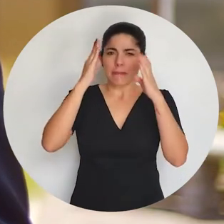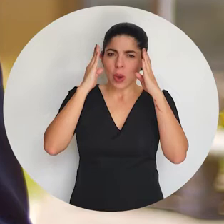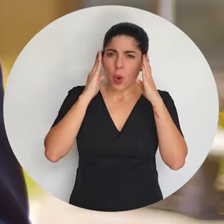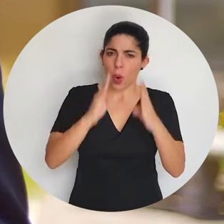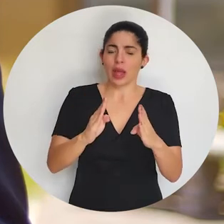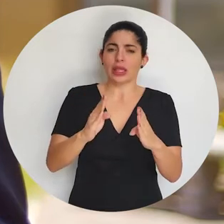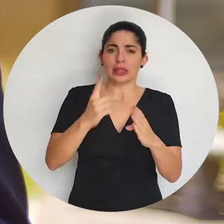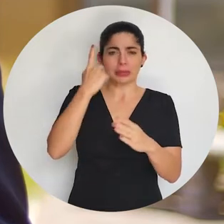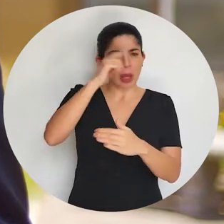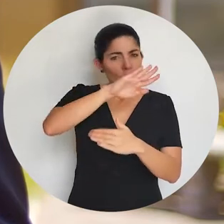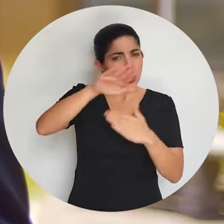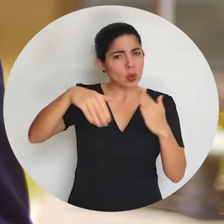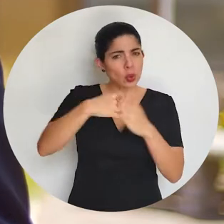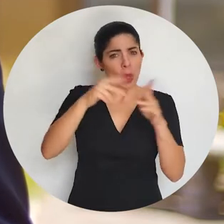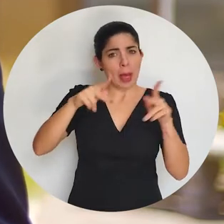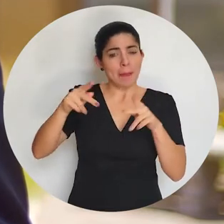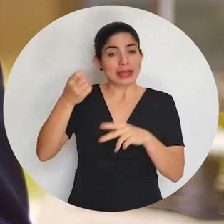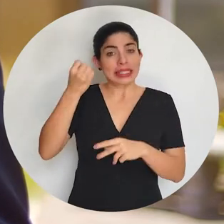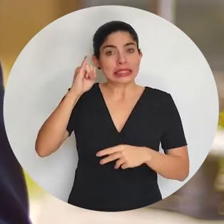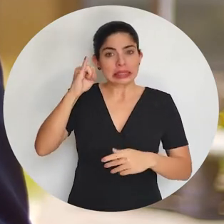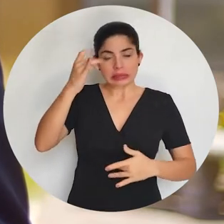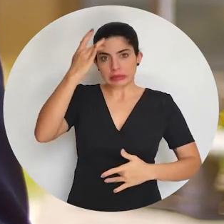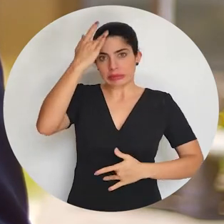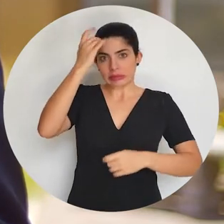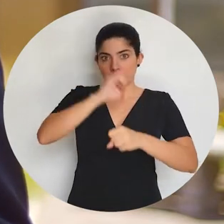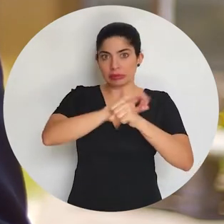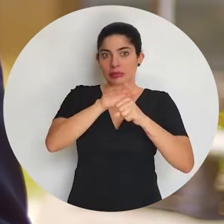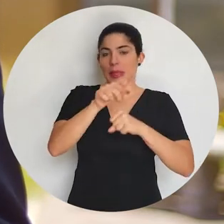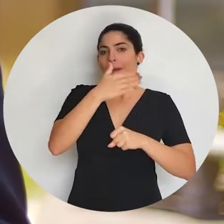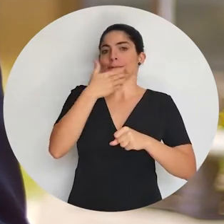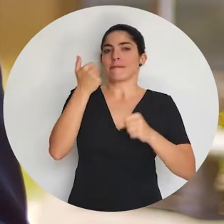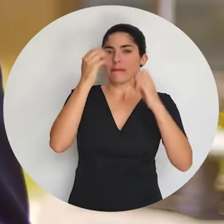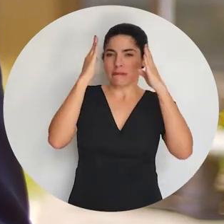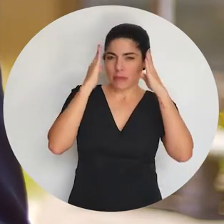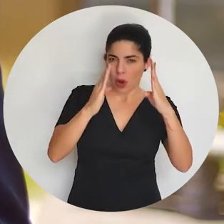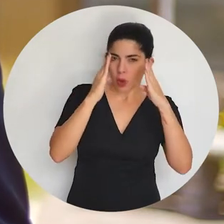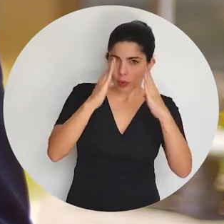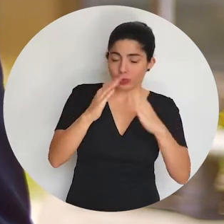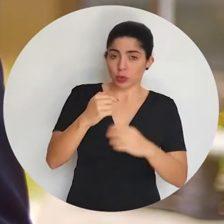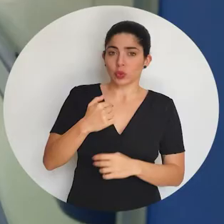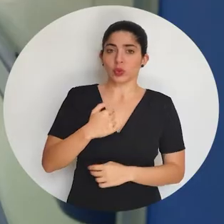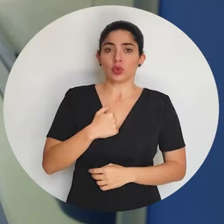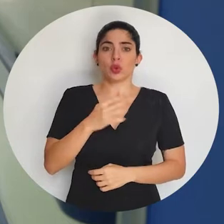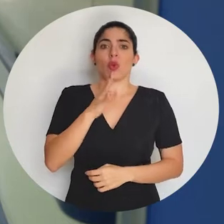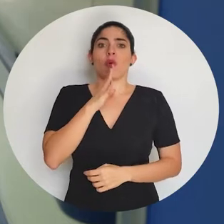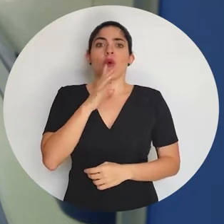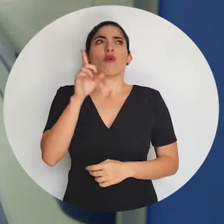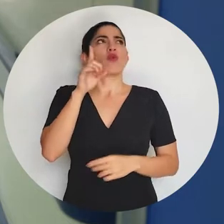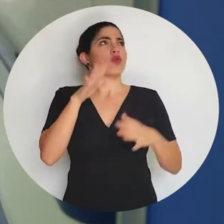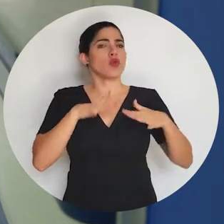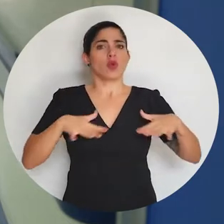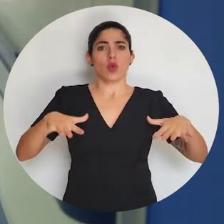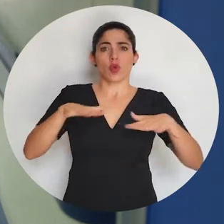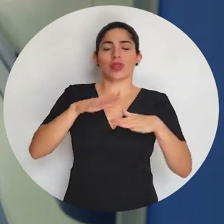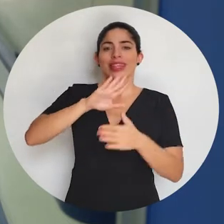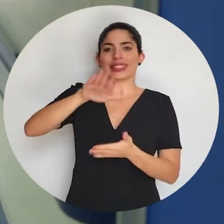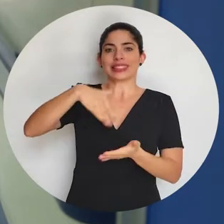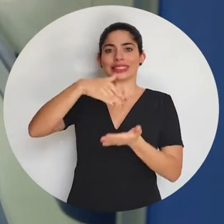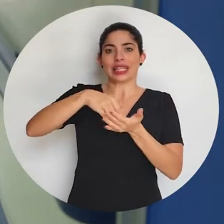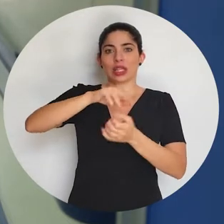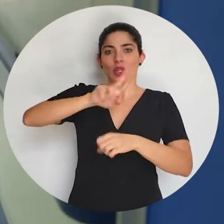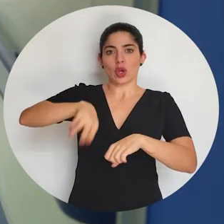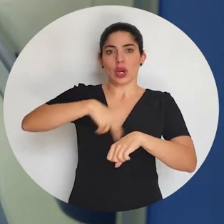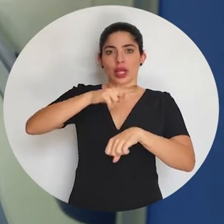atención posible a las personas que se enfermen por COVID-19. Les hablo desde las